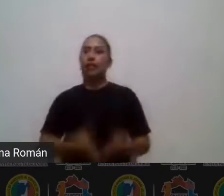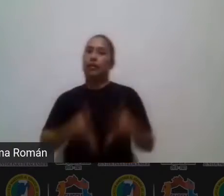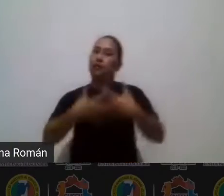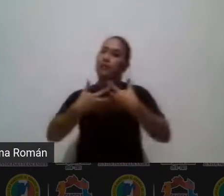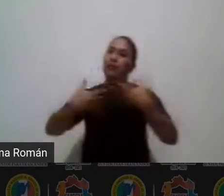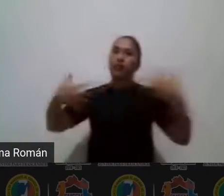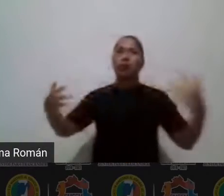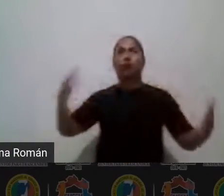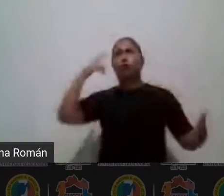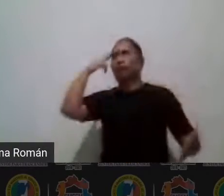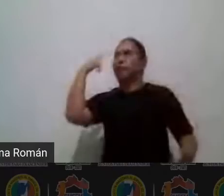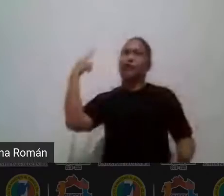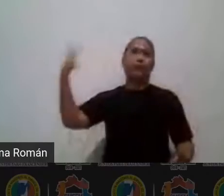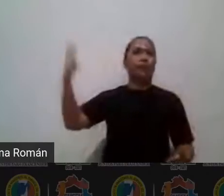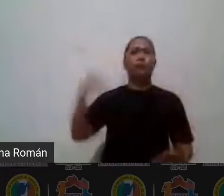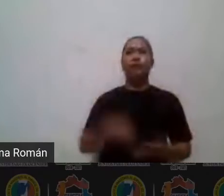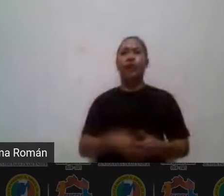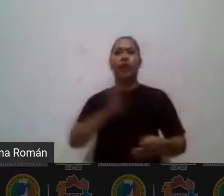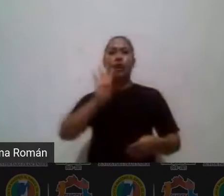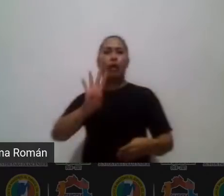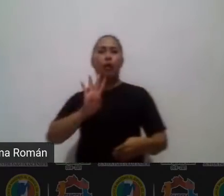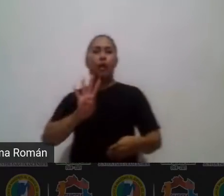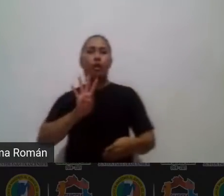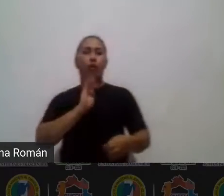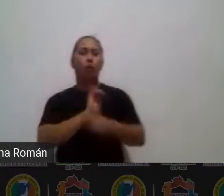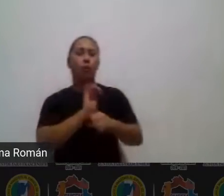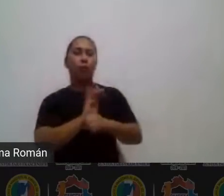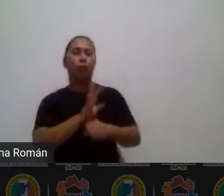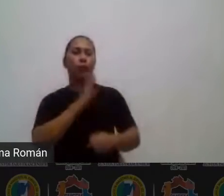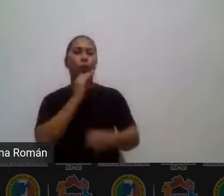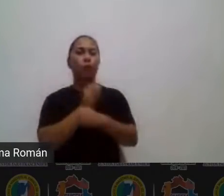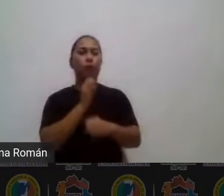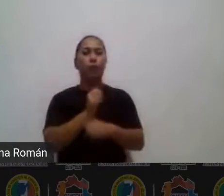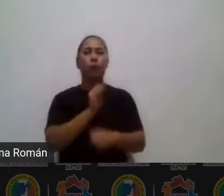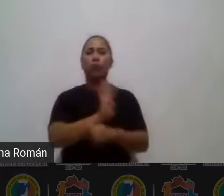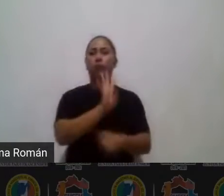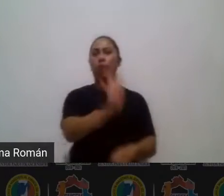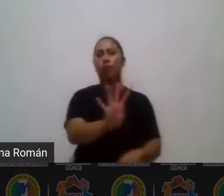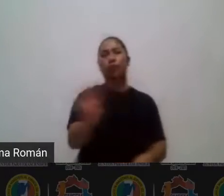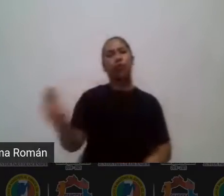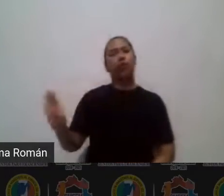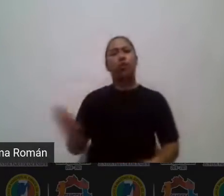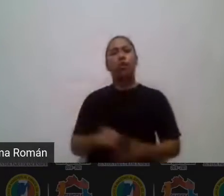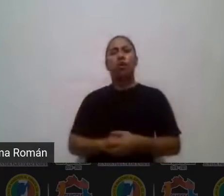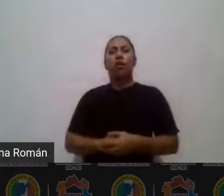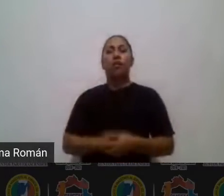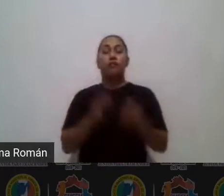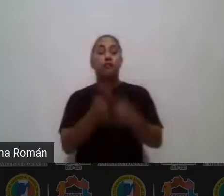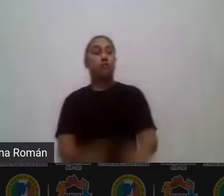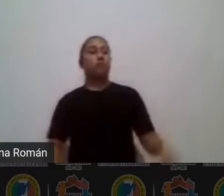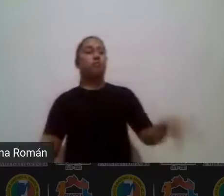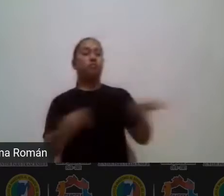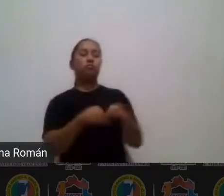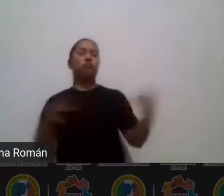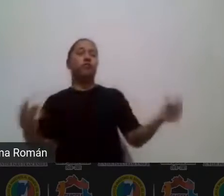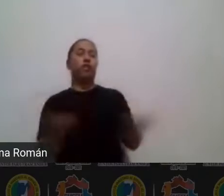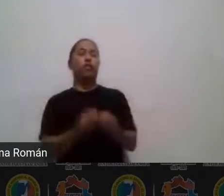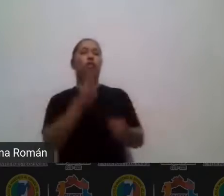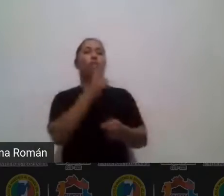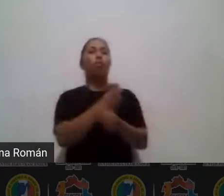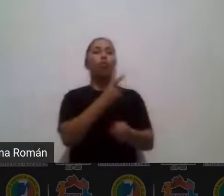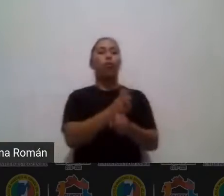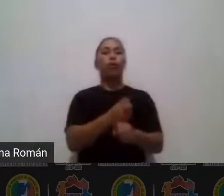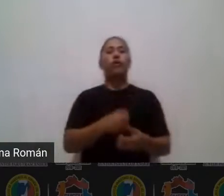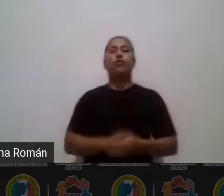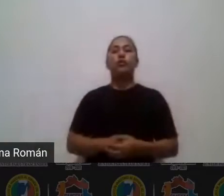sí pues ahora se revuelven porque los une un interés común dos el